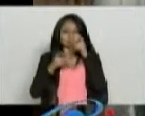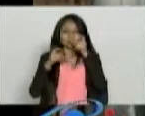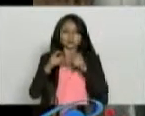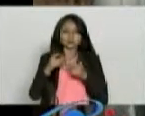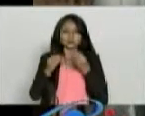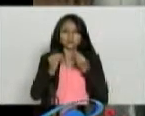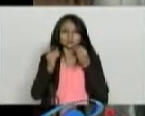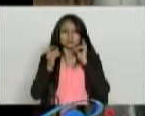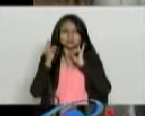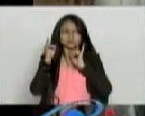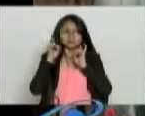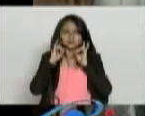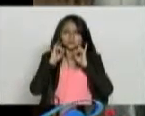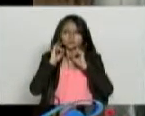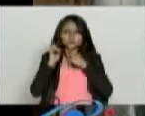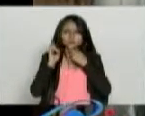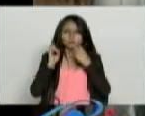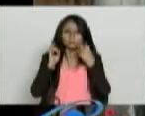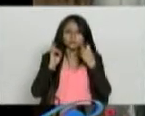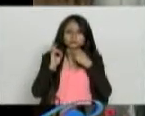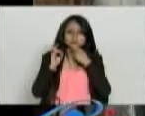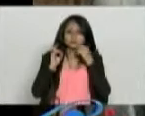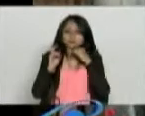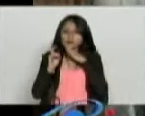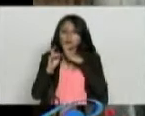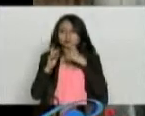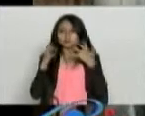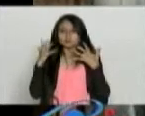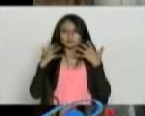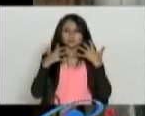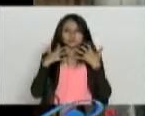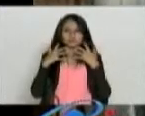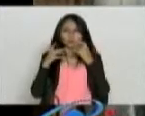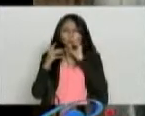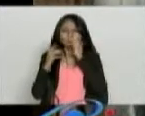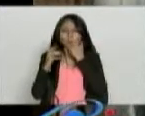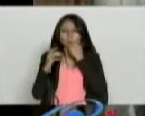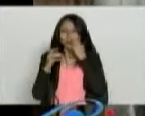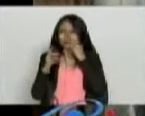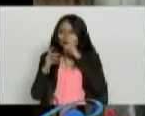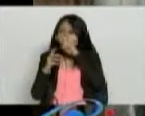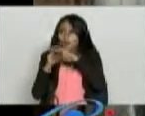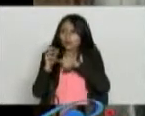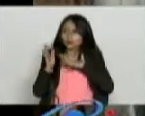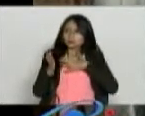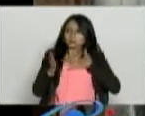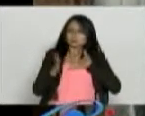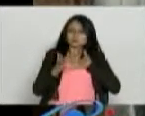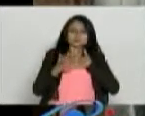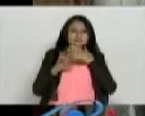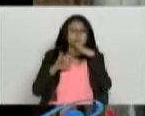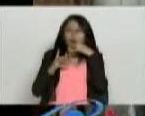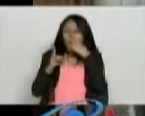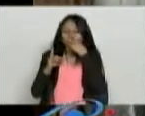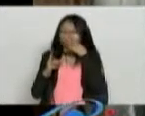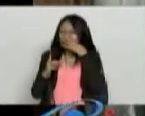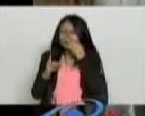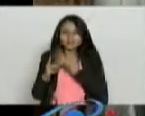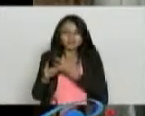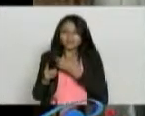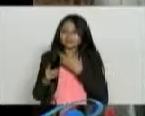escuchar voces. Ver cosas que no existen. O creen que otras